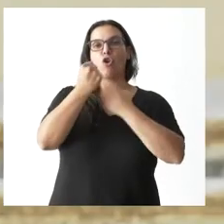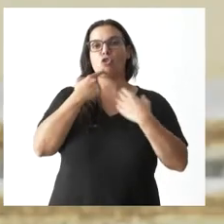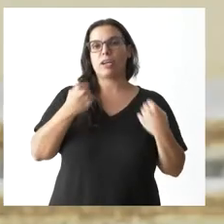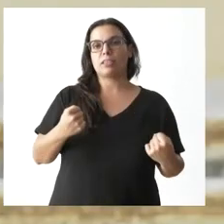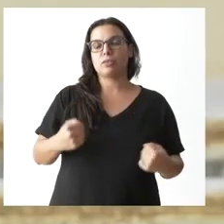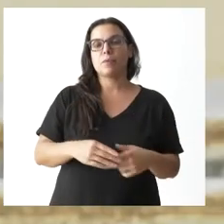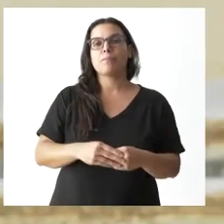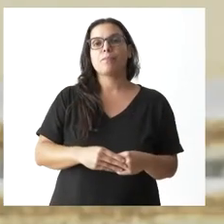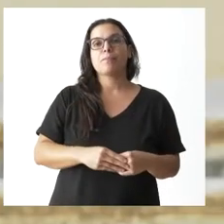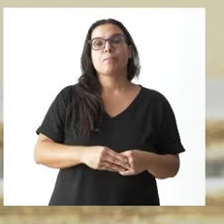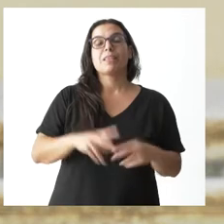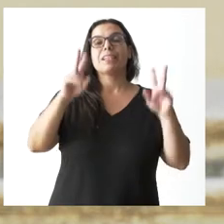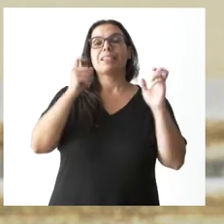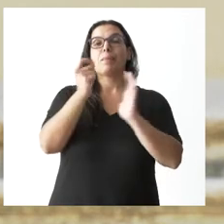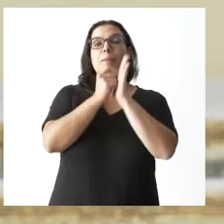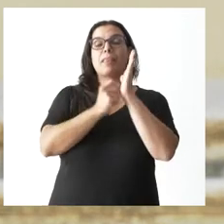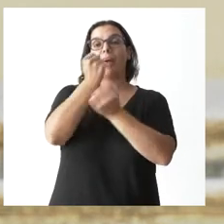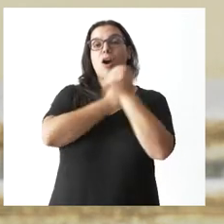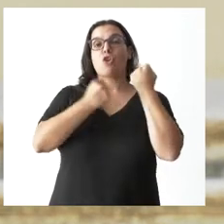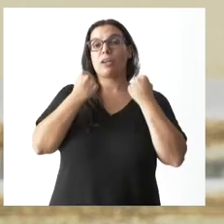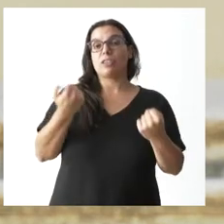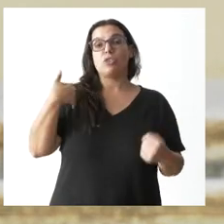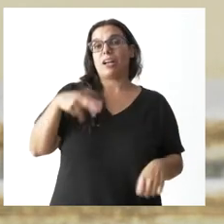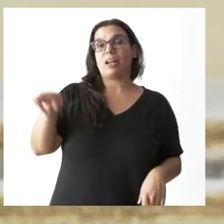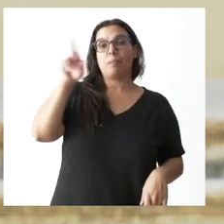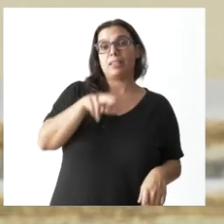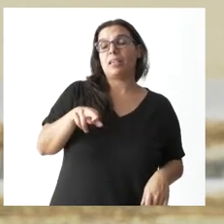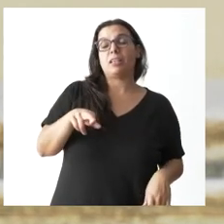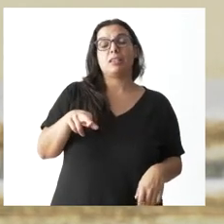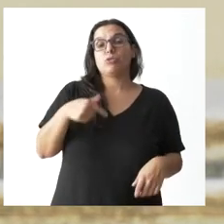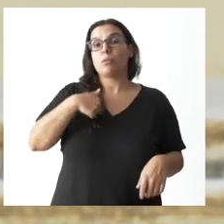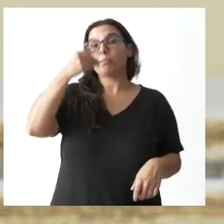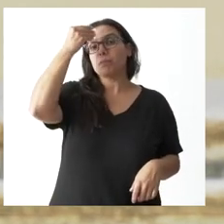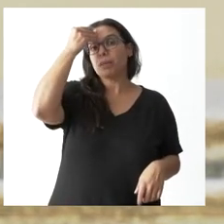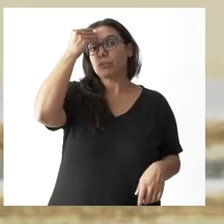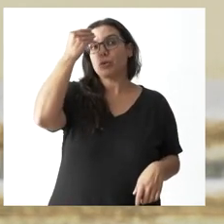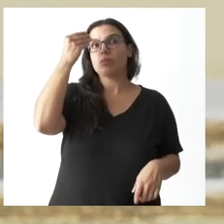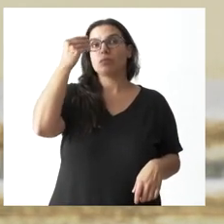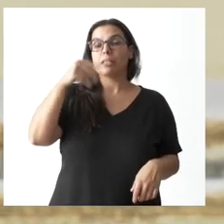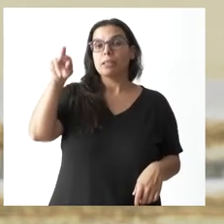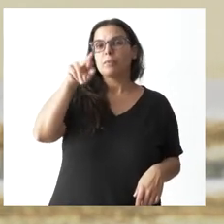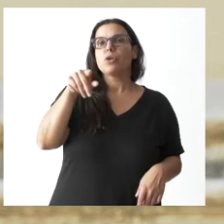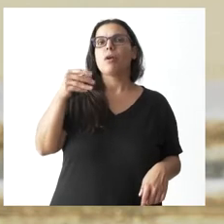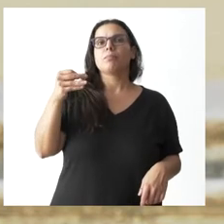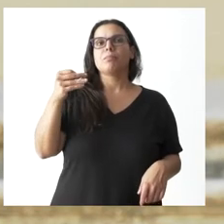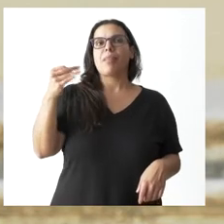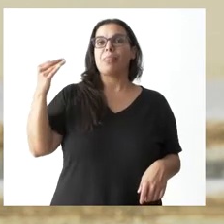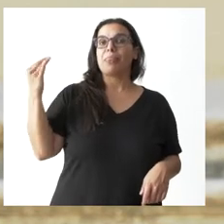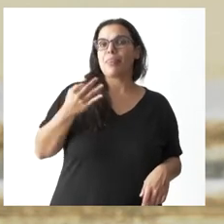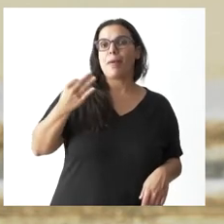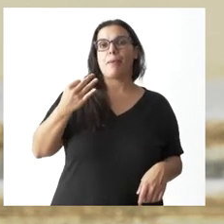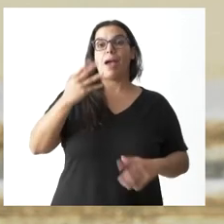de ahorro energético bueno reiterar lo que ya he dicho yo creo insisto en que debe ser obligatorio para las